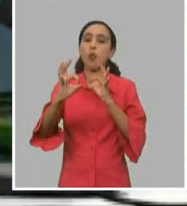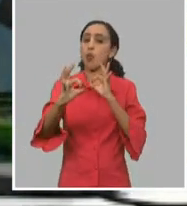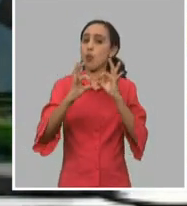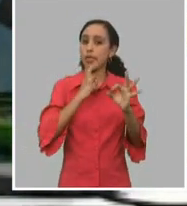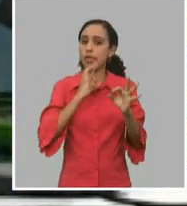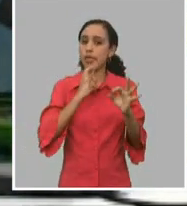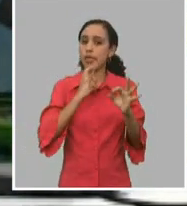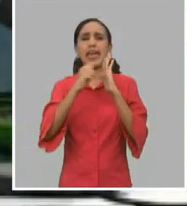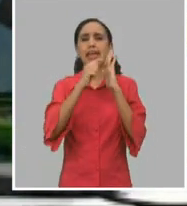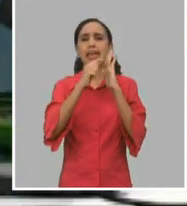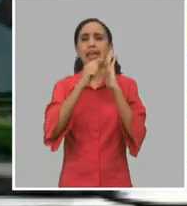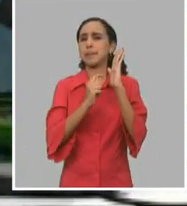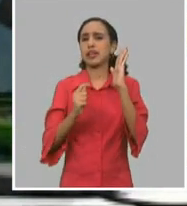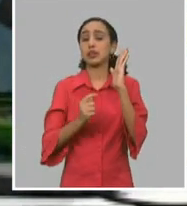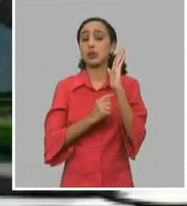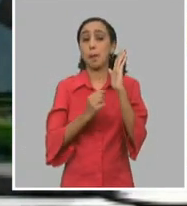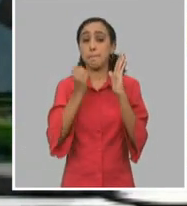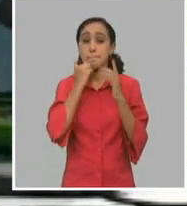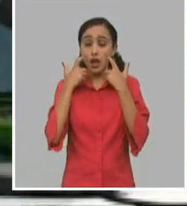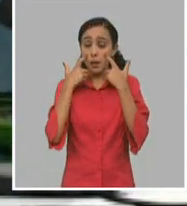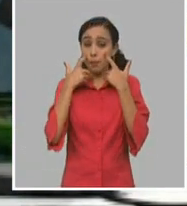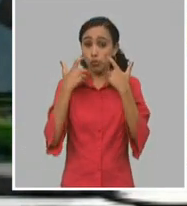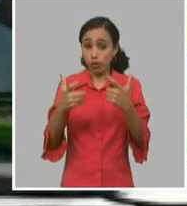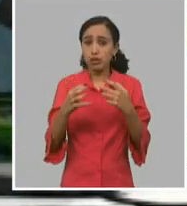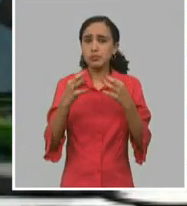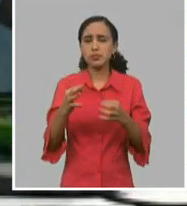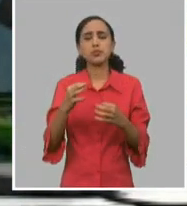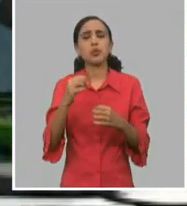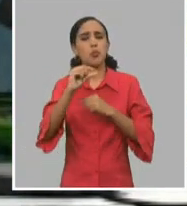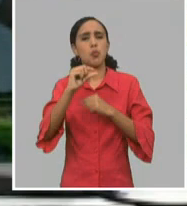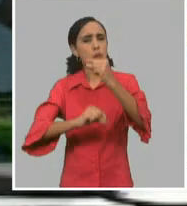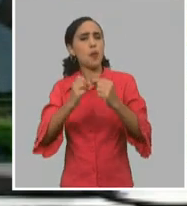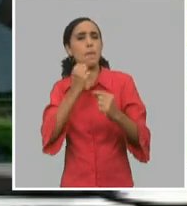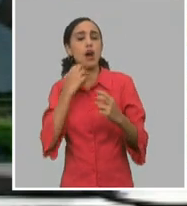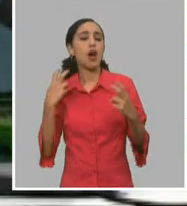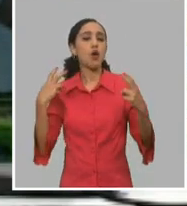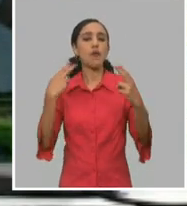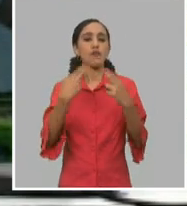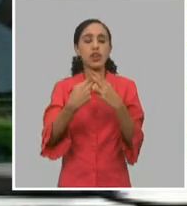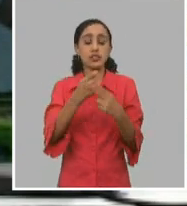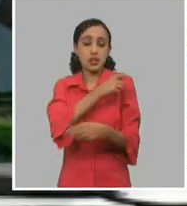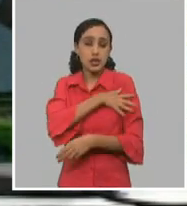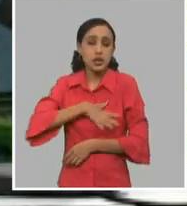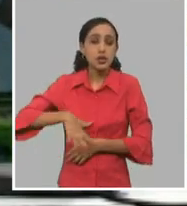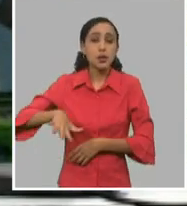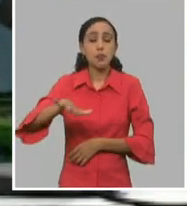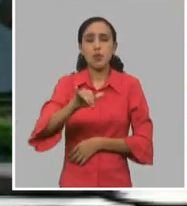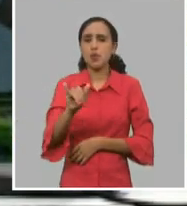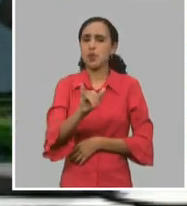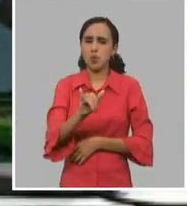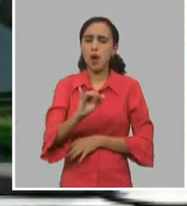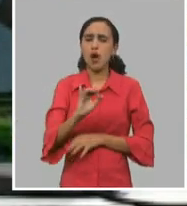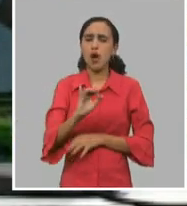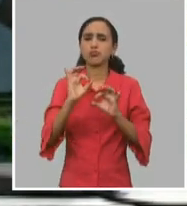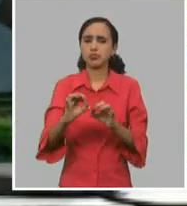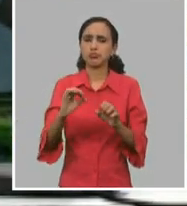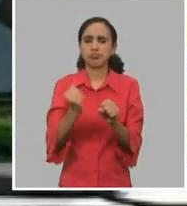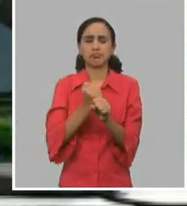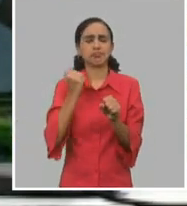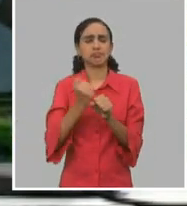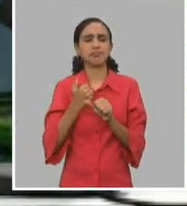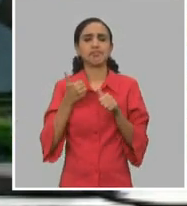elementos más importantes, más vulnerables, siguió transmitiendo confianza y el pueblo hizo suyo el reto de que esto teníamos que